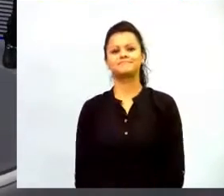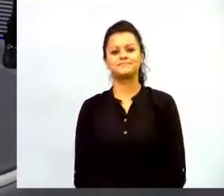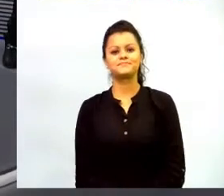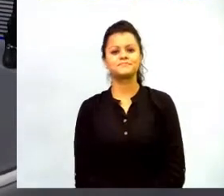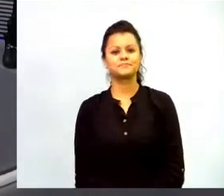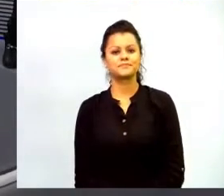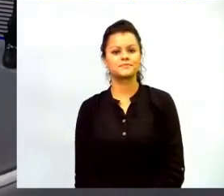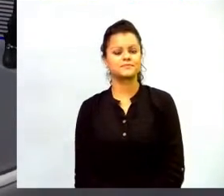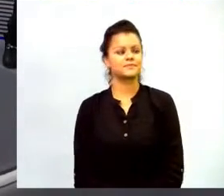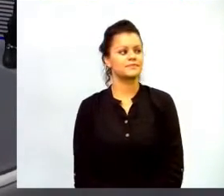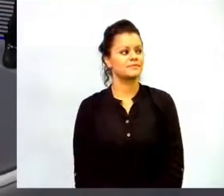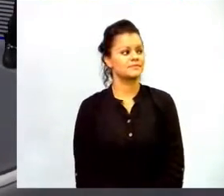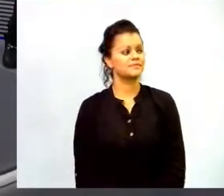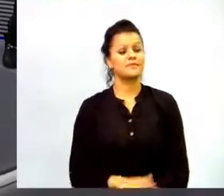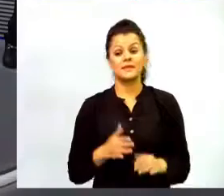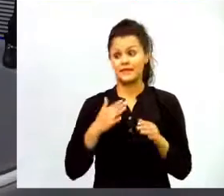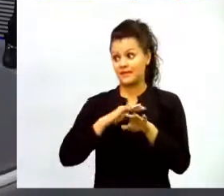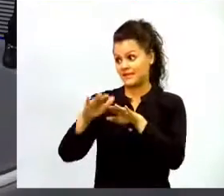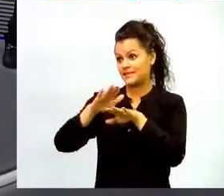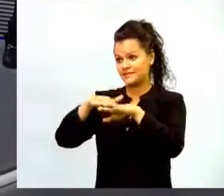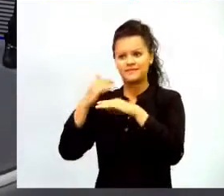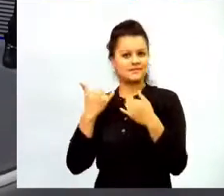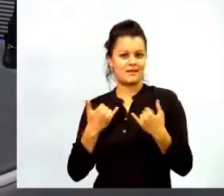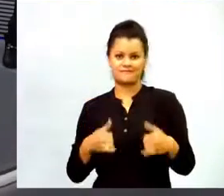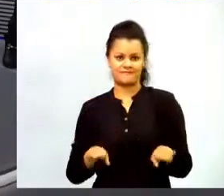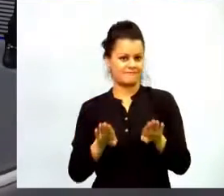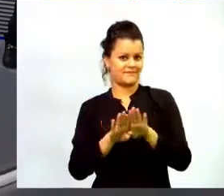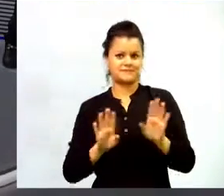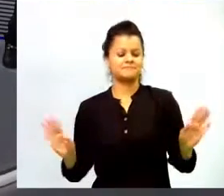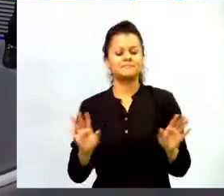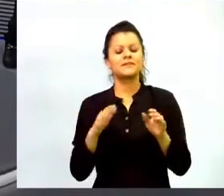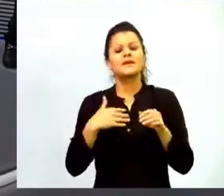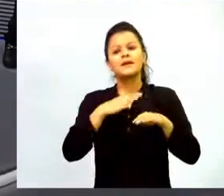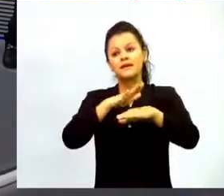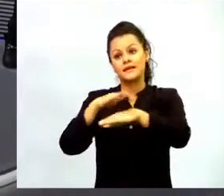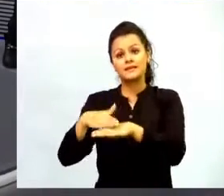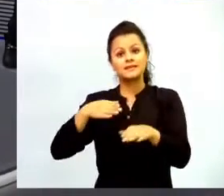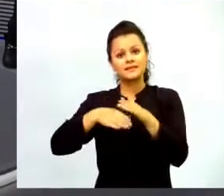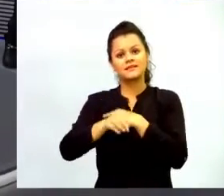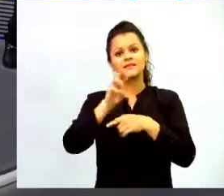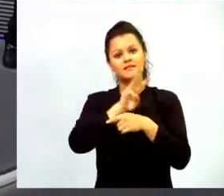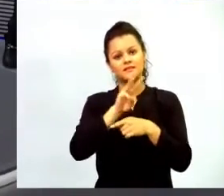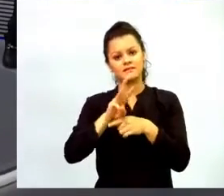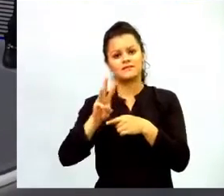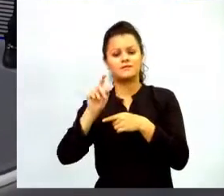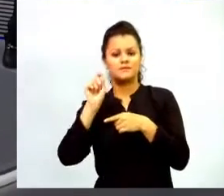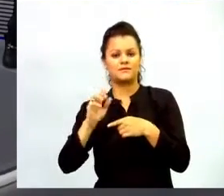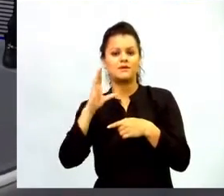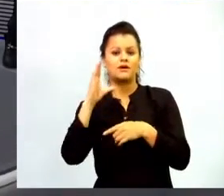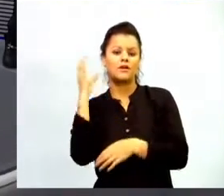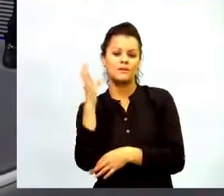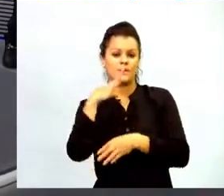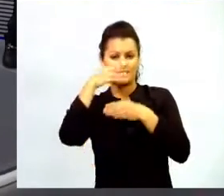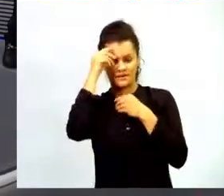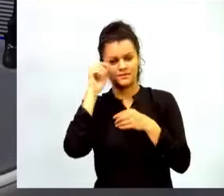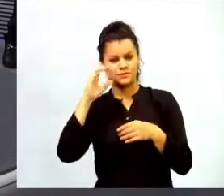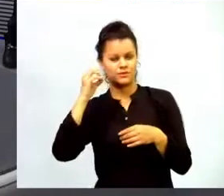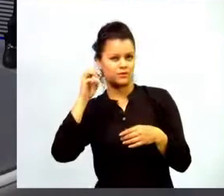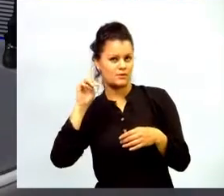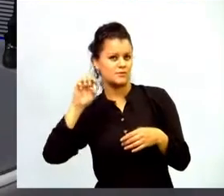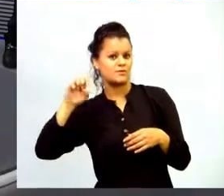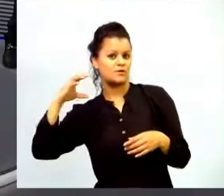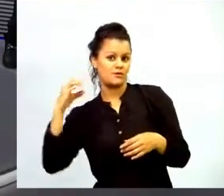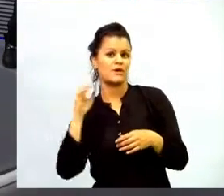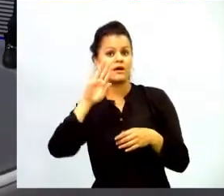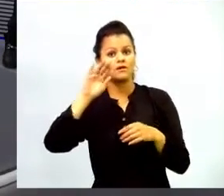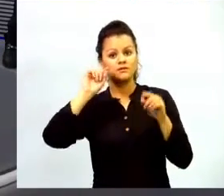invitarlos porque ya nos toca cerrar invitarlos a ingresar a www.colombiaaprende.edu.co ahí les va a salir una ventanita pop